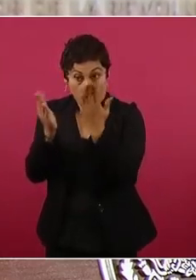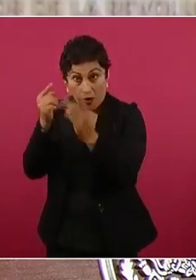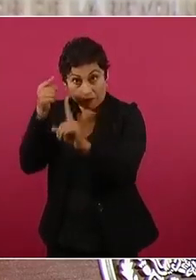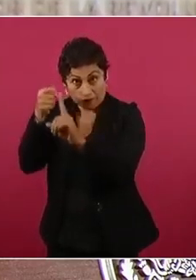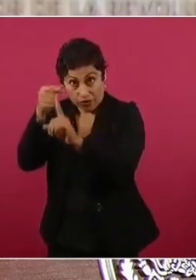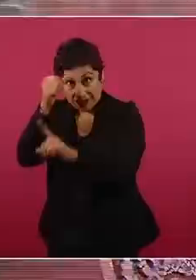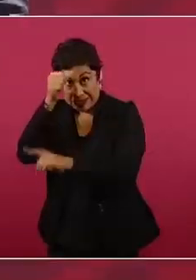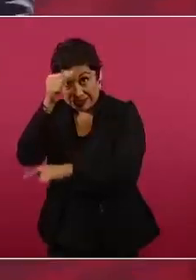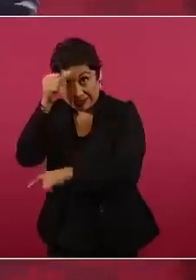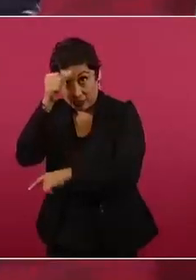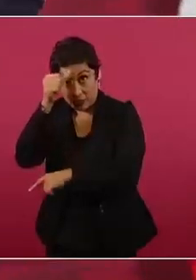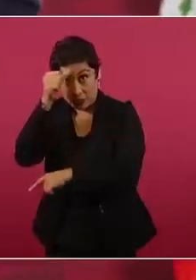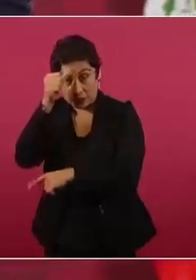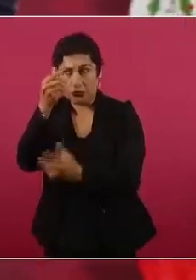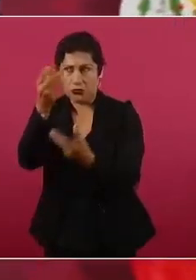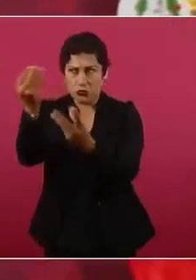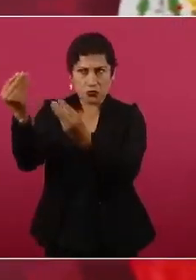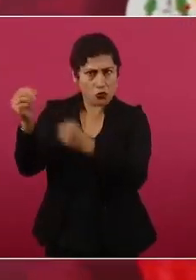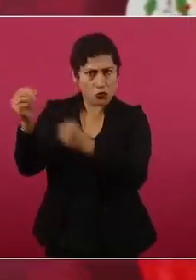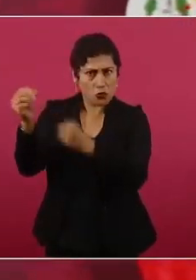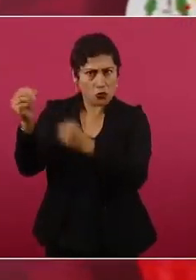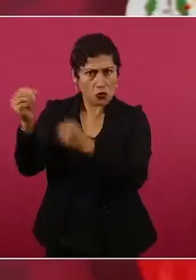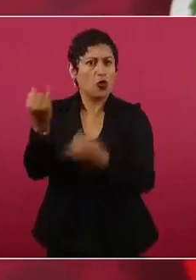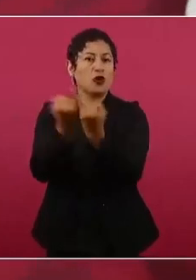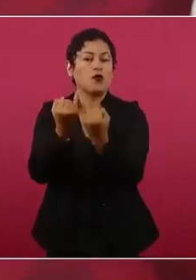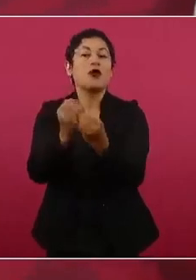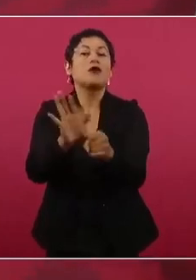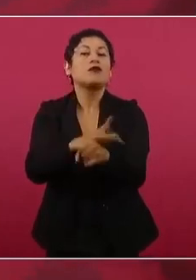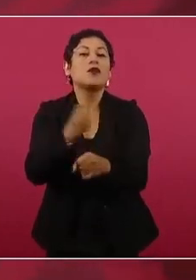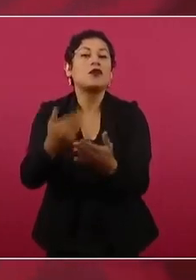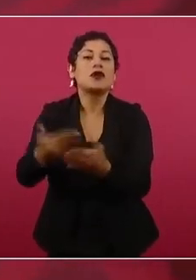porque antes también la formación